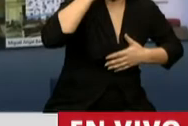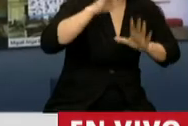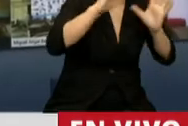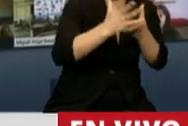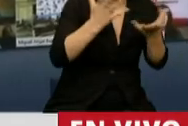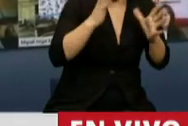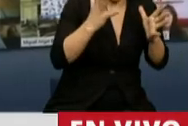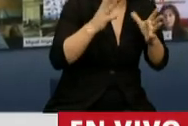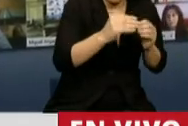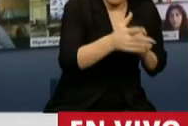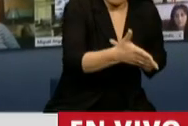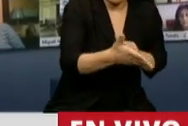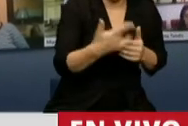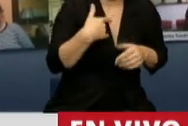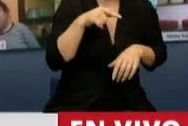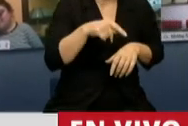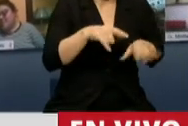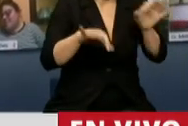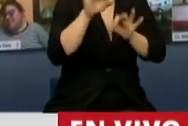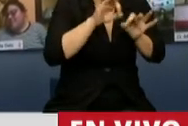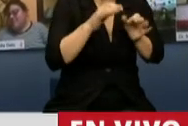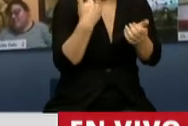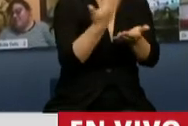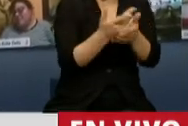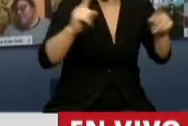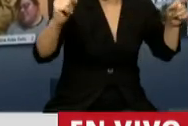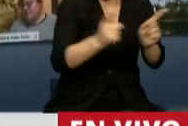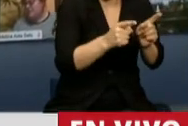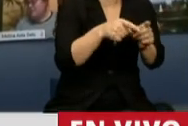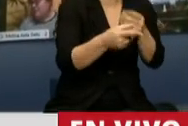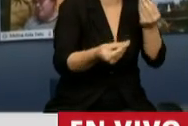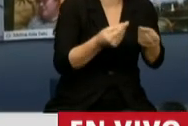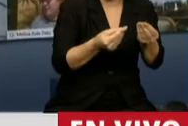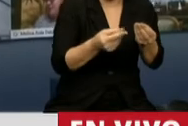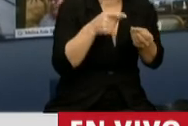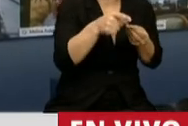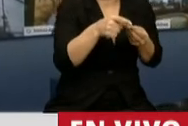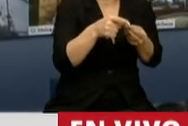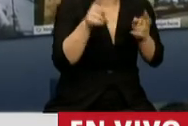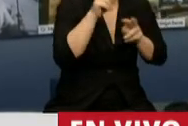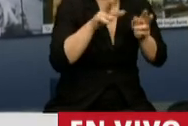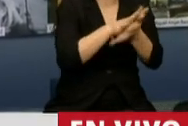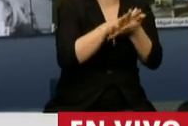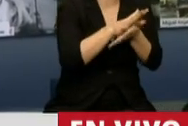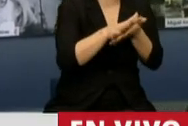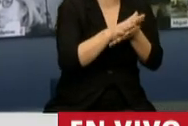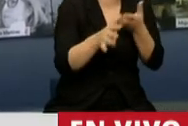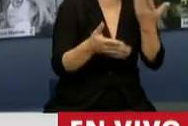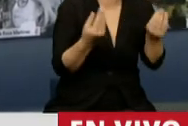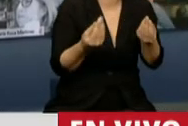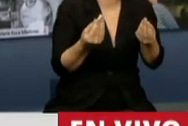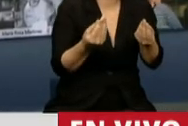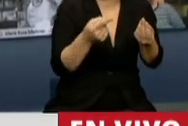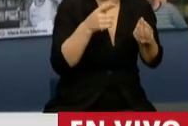como resultado de ello, el presente proyecto sintetiza la aplicación de soluciones y la reformulación de